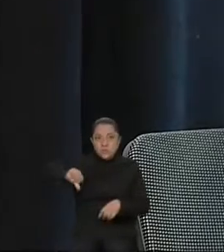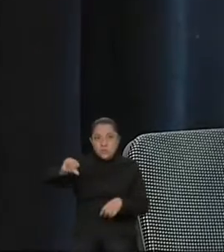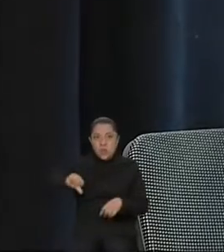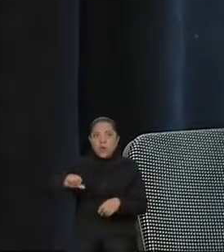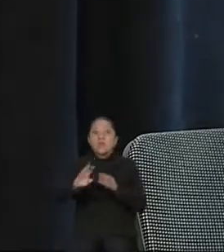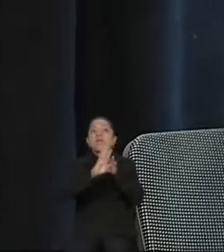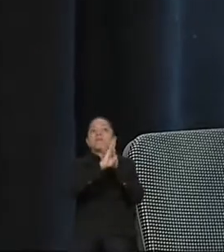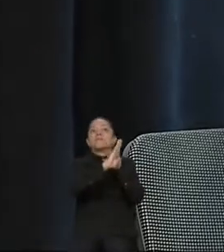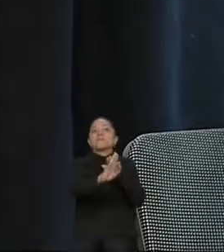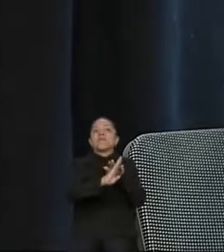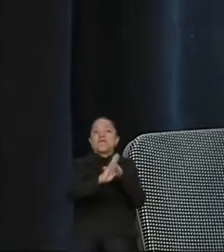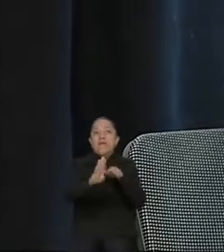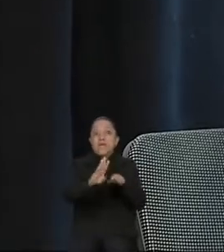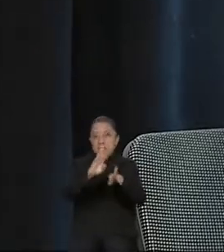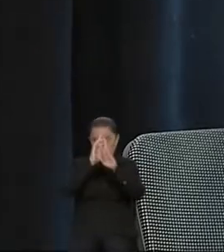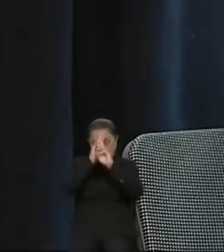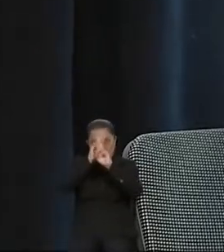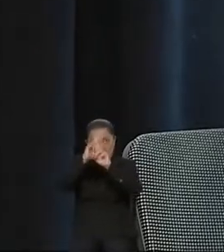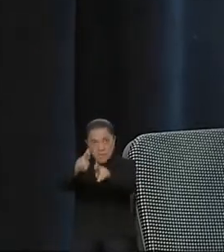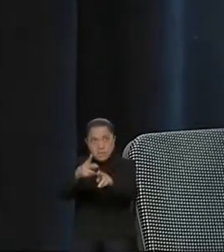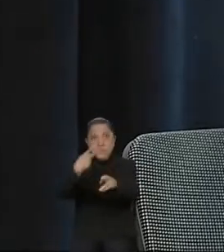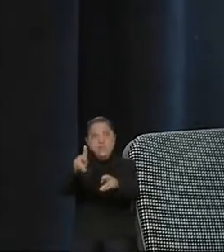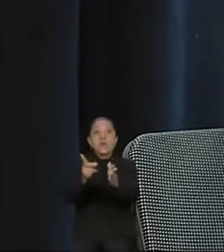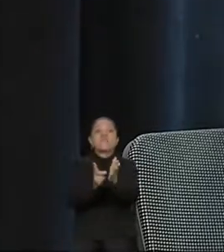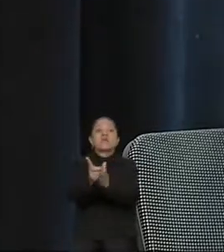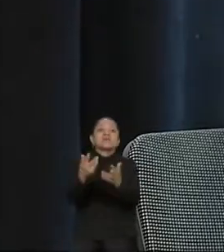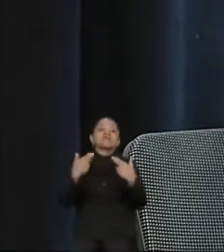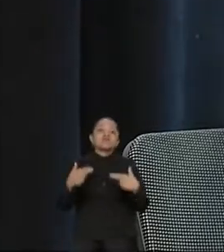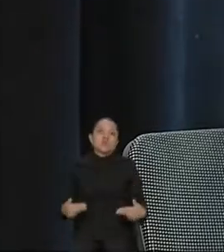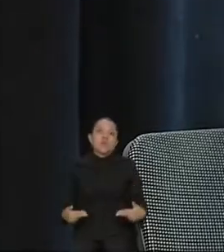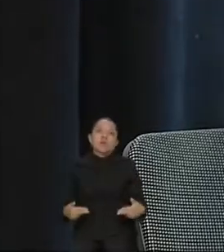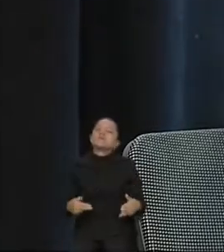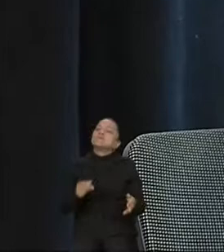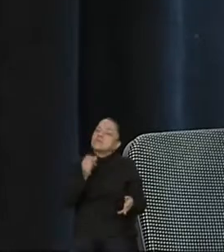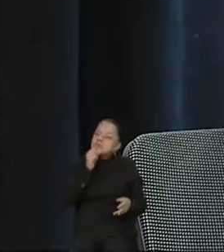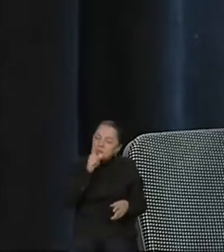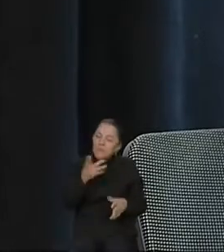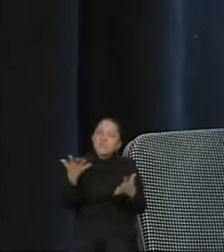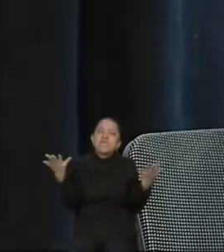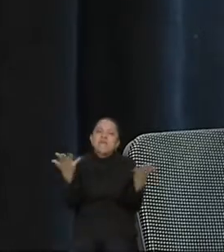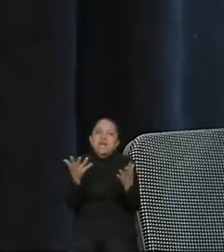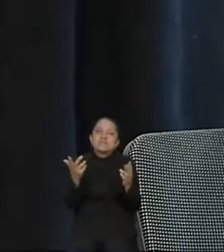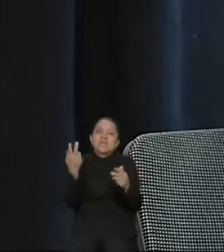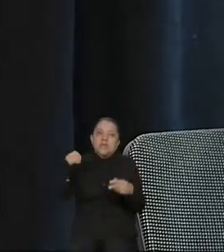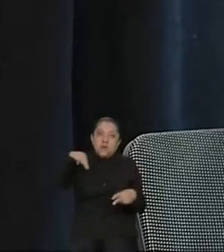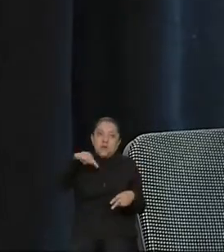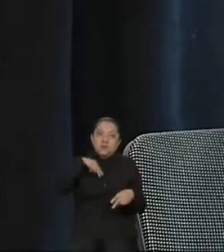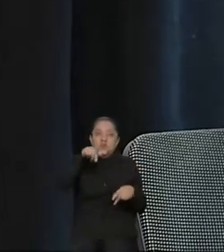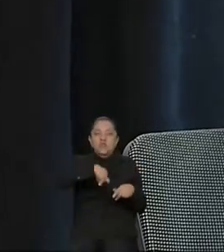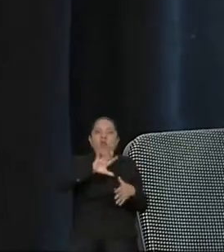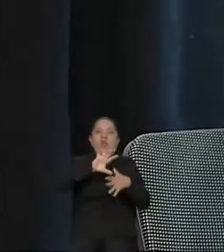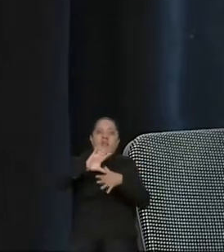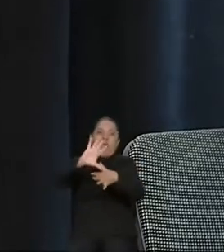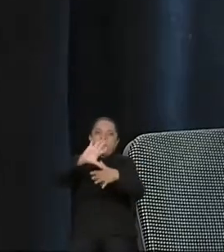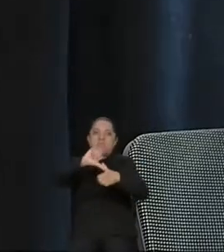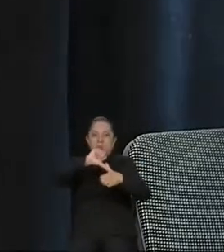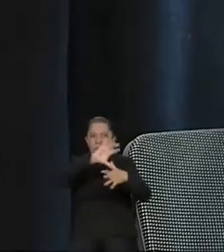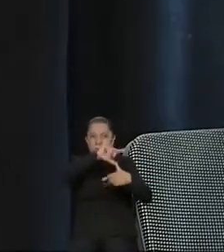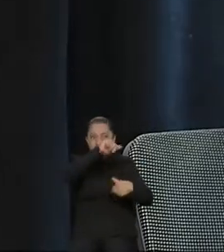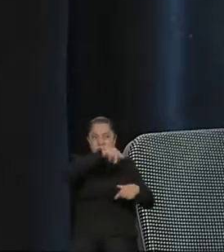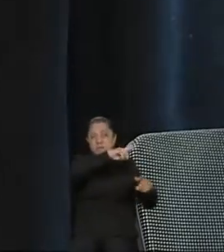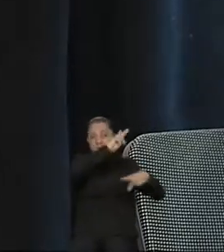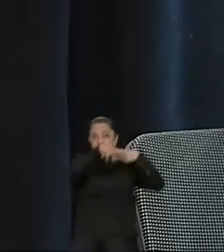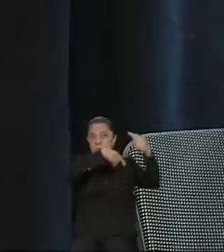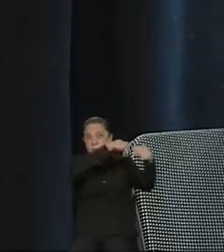sean respetados en sus derechos humanos, también tenemos que hacerlo con aquellos latinoamericanos que tienen la necesidad de cruzar por